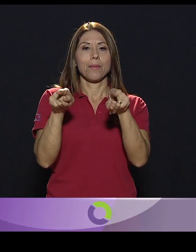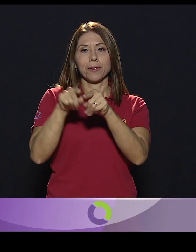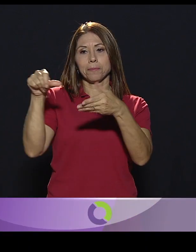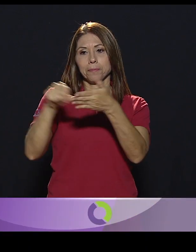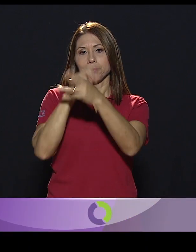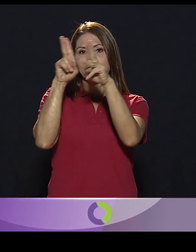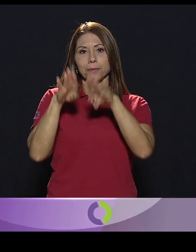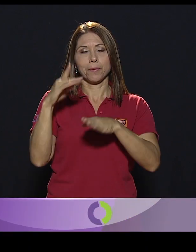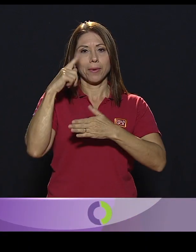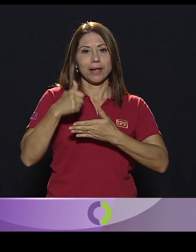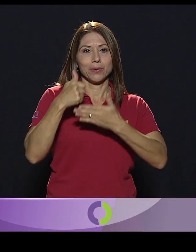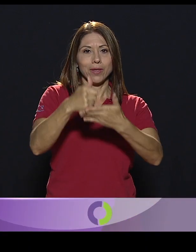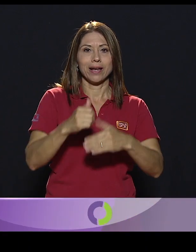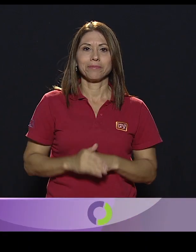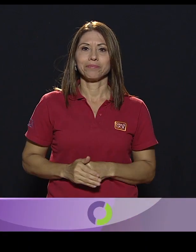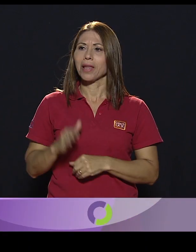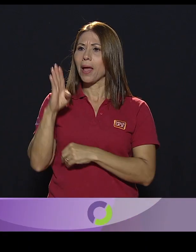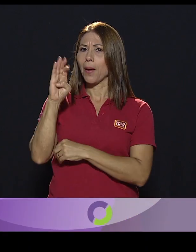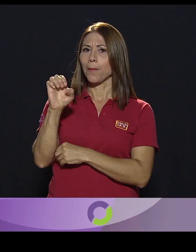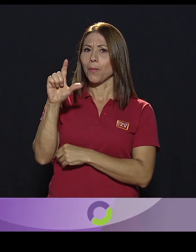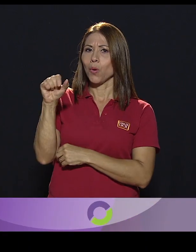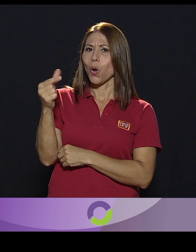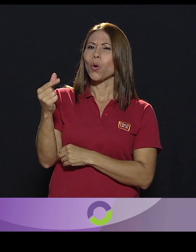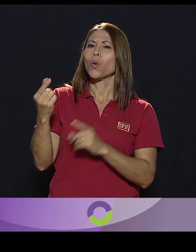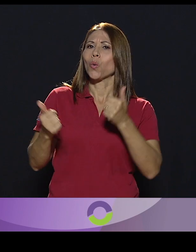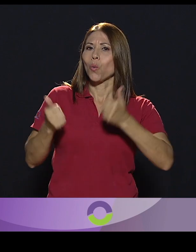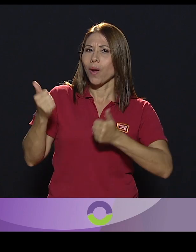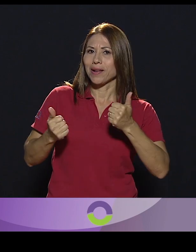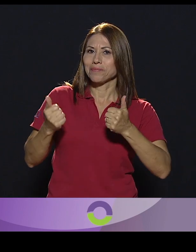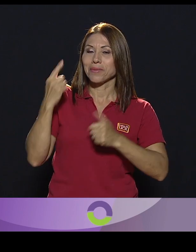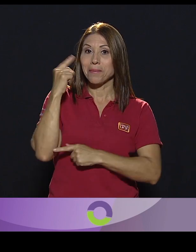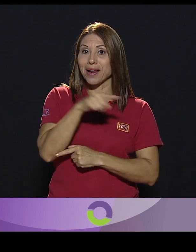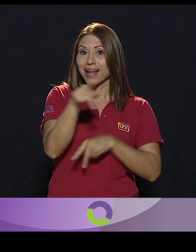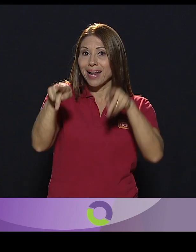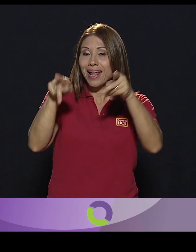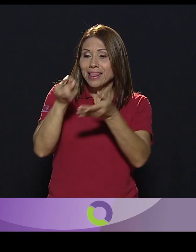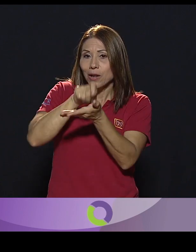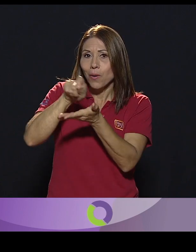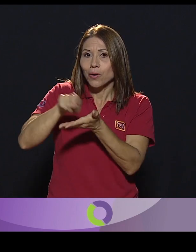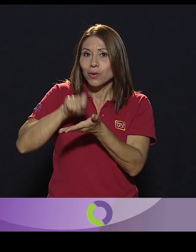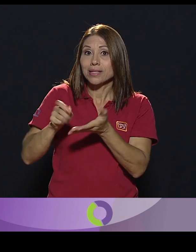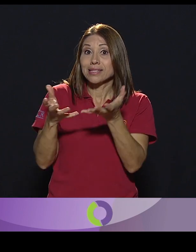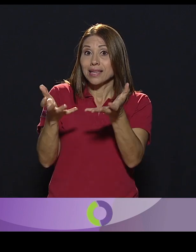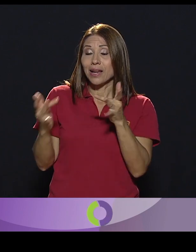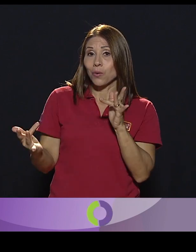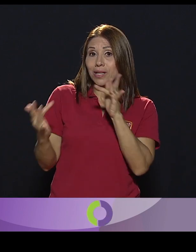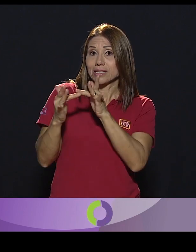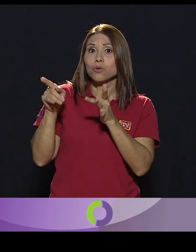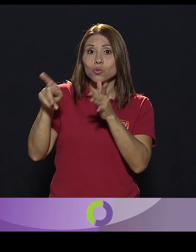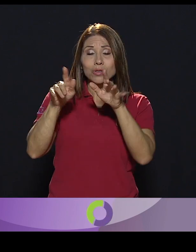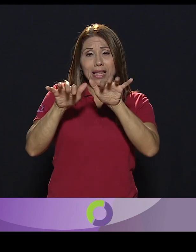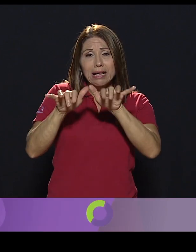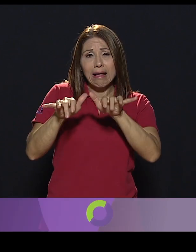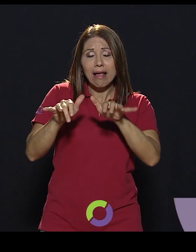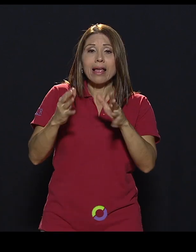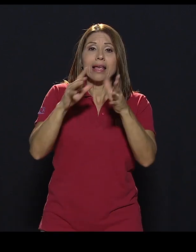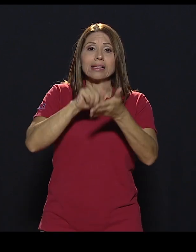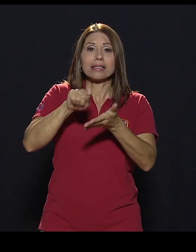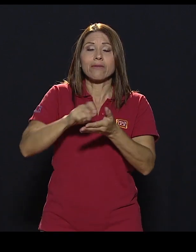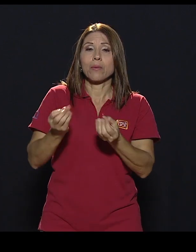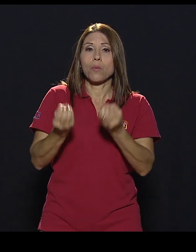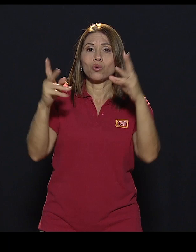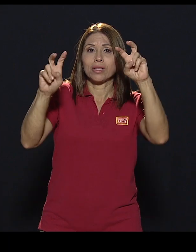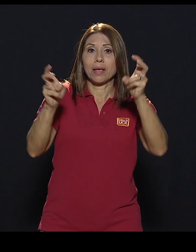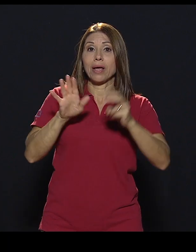ayudarle también. ¿Y cuál es el blog? De una vez para que la gente lo anote, si quiere contactarse, usted escribe mucho sobre el tema y su